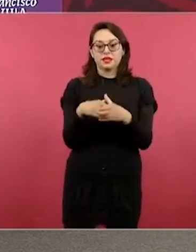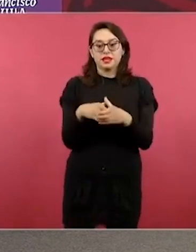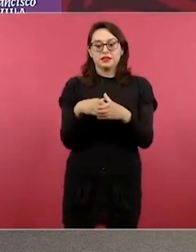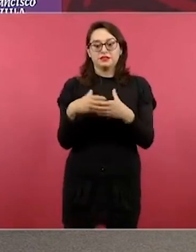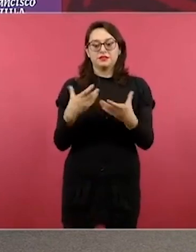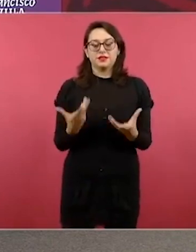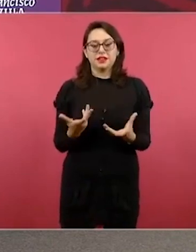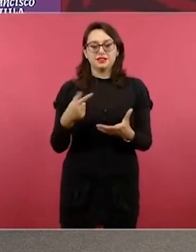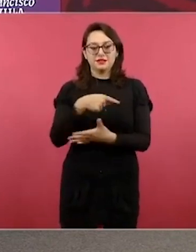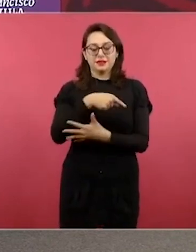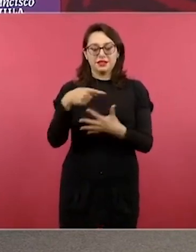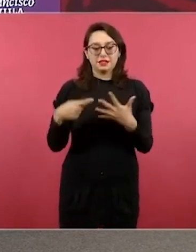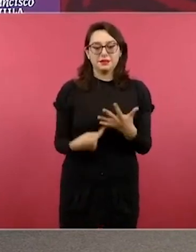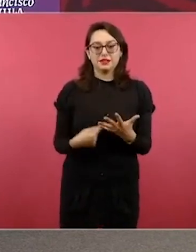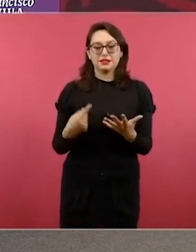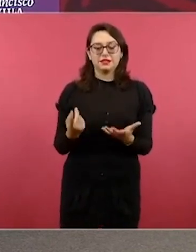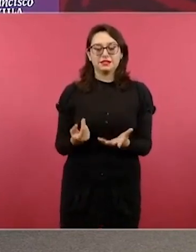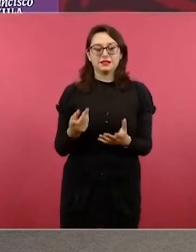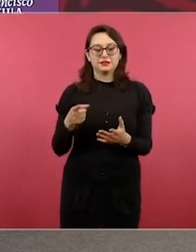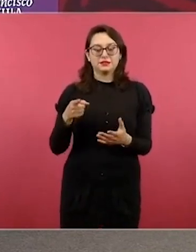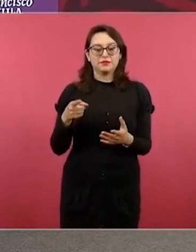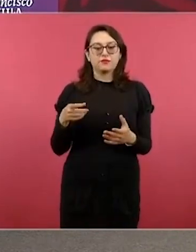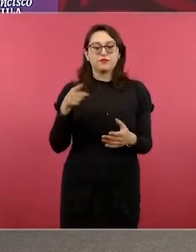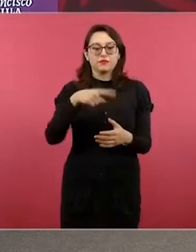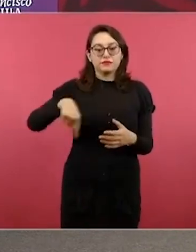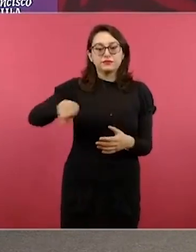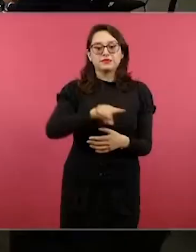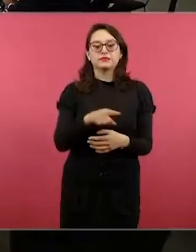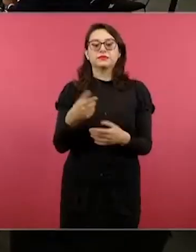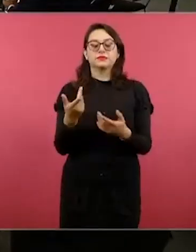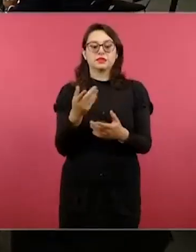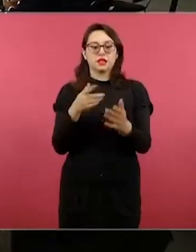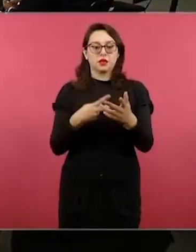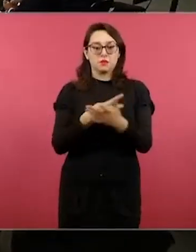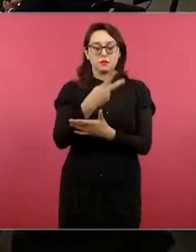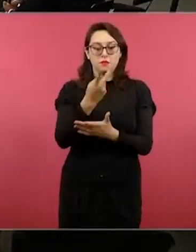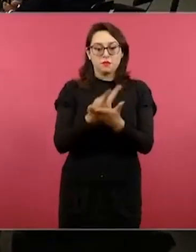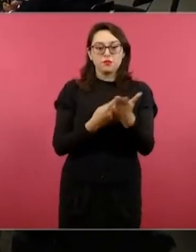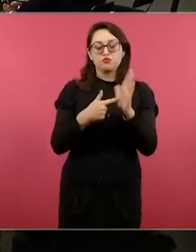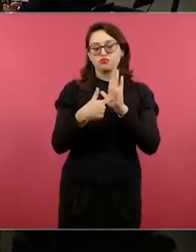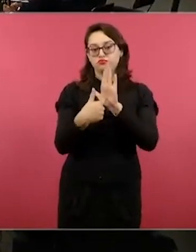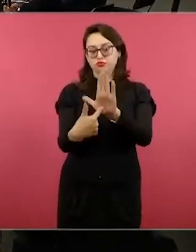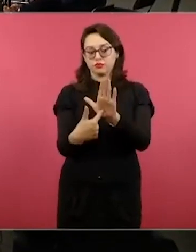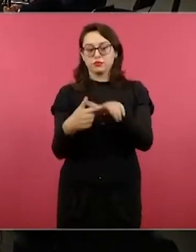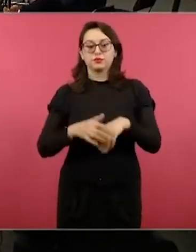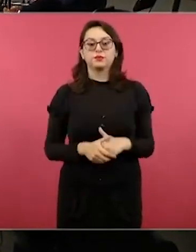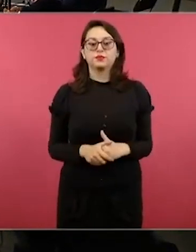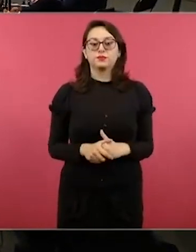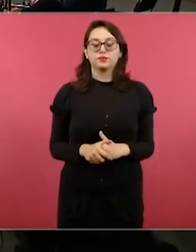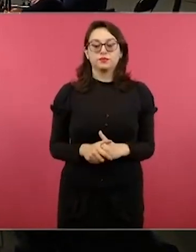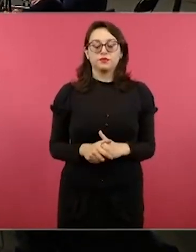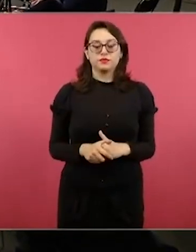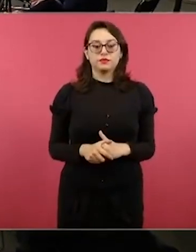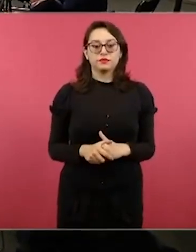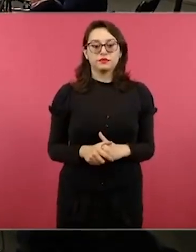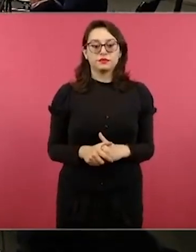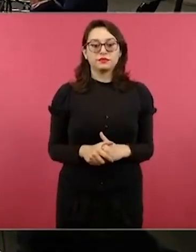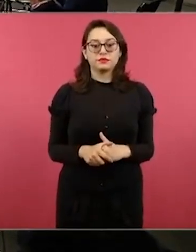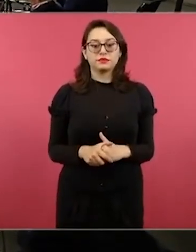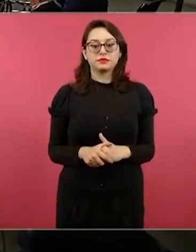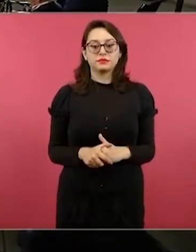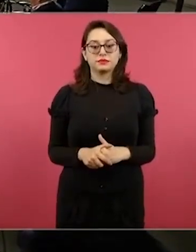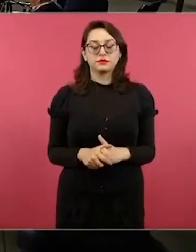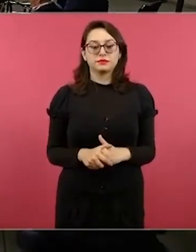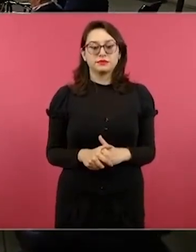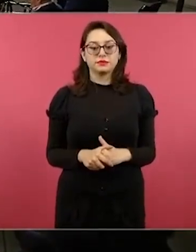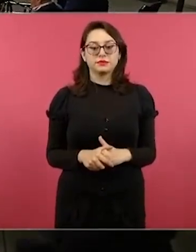equipo. Este es el equipo de trabajo que hoy culmina con la presentación de los siguientes libros. Para los alumnos, una